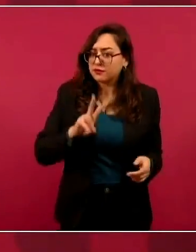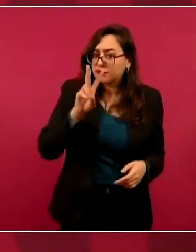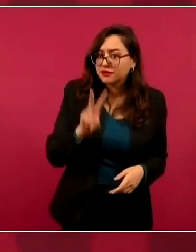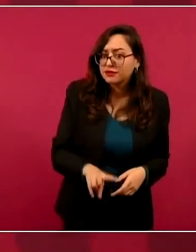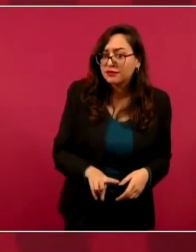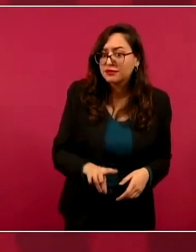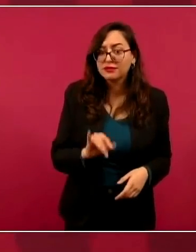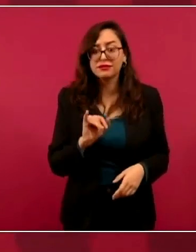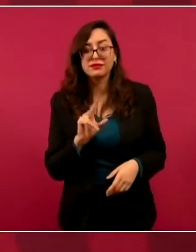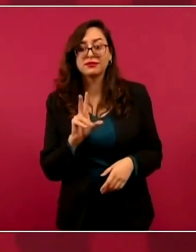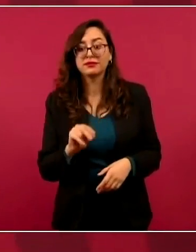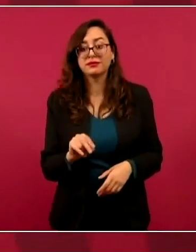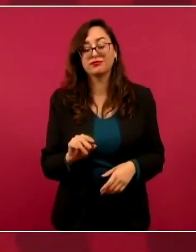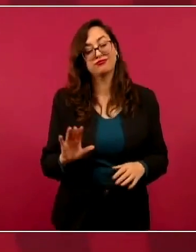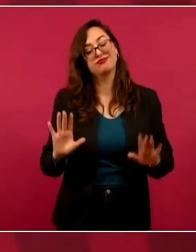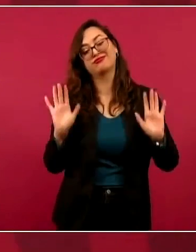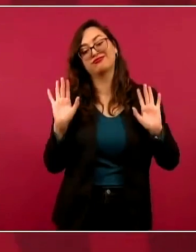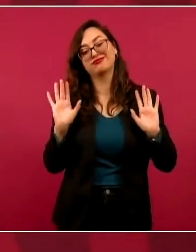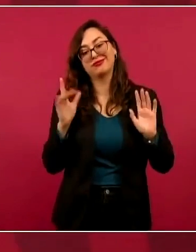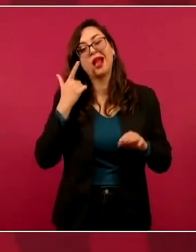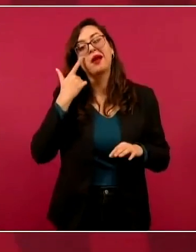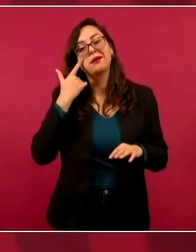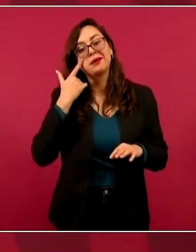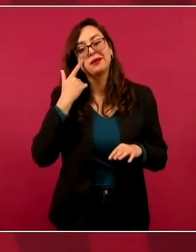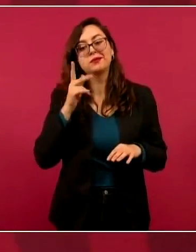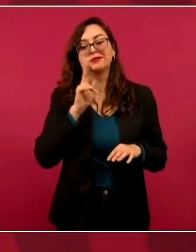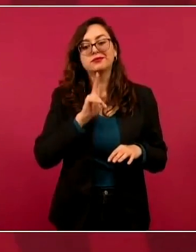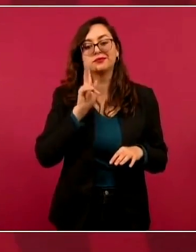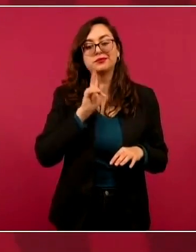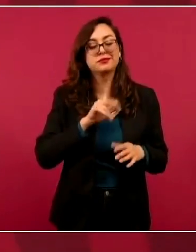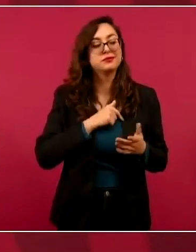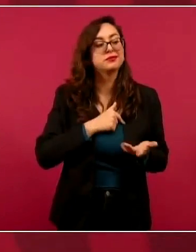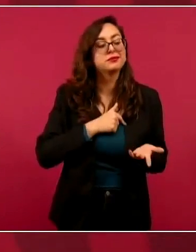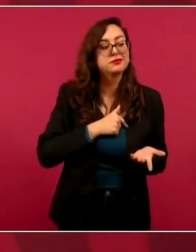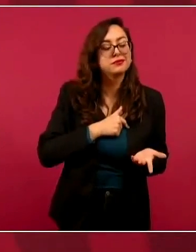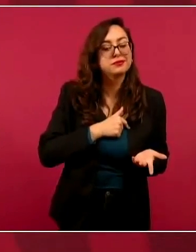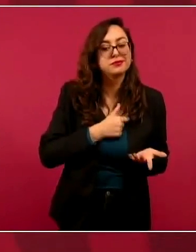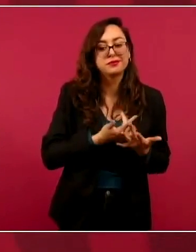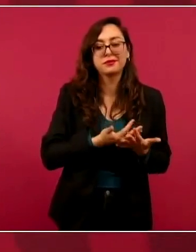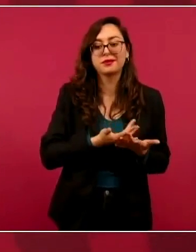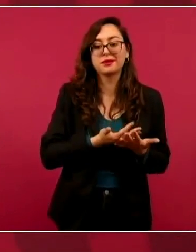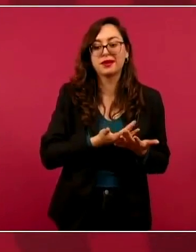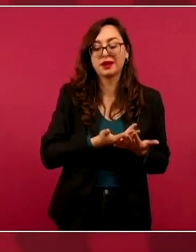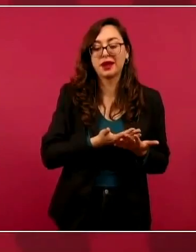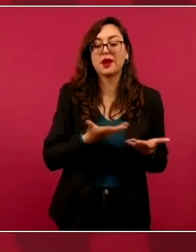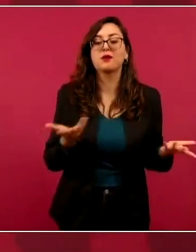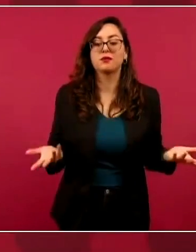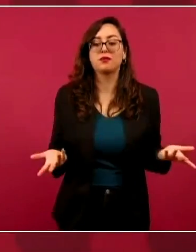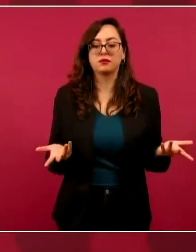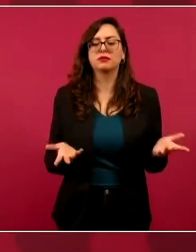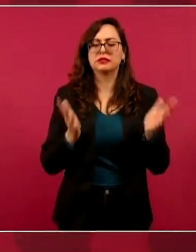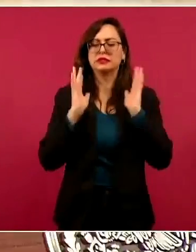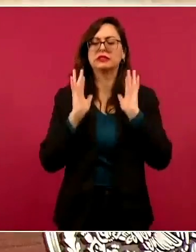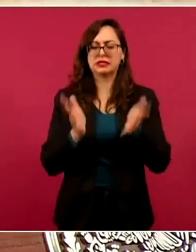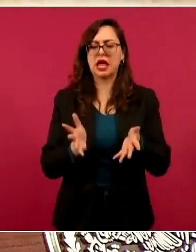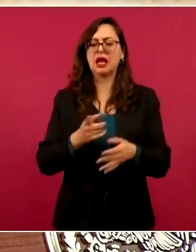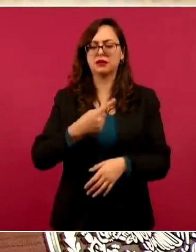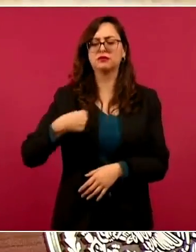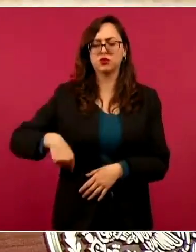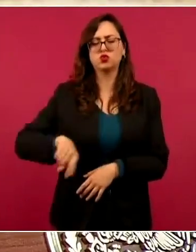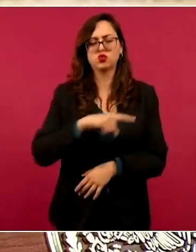porque se está pidiendo información,